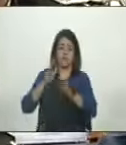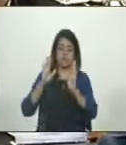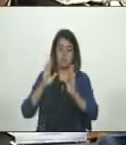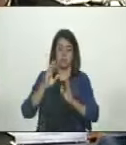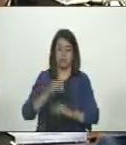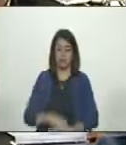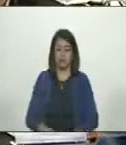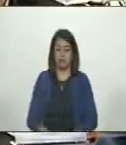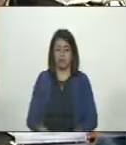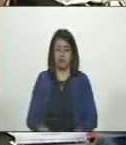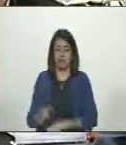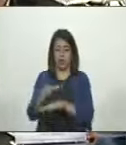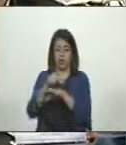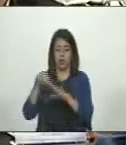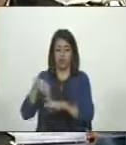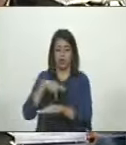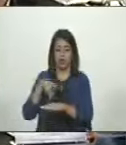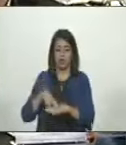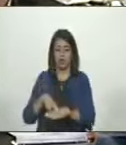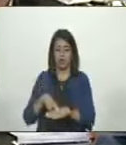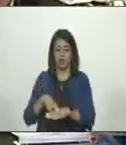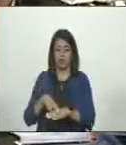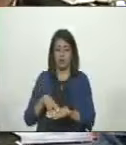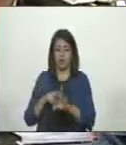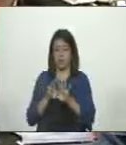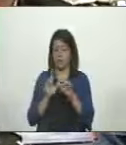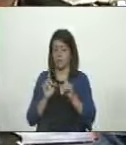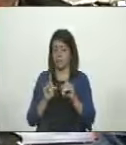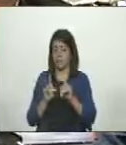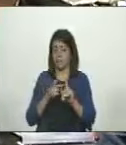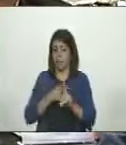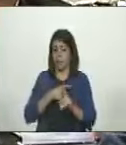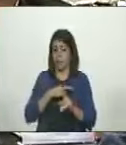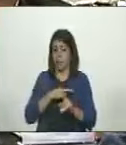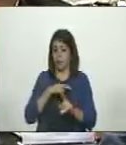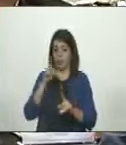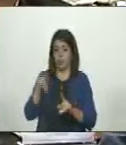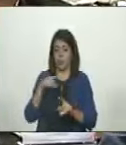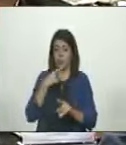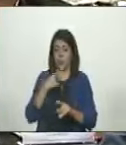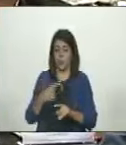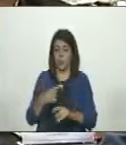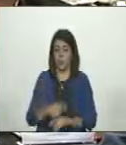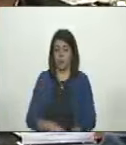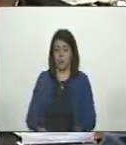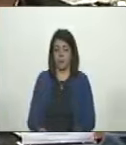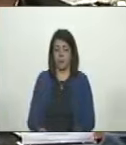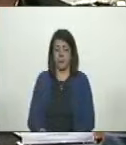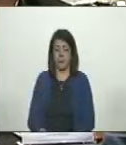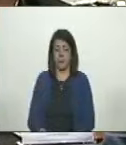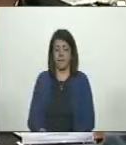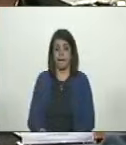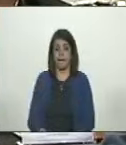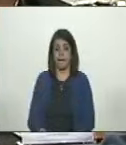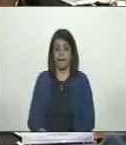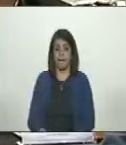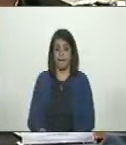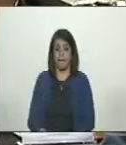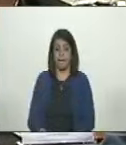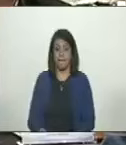del gobierno nacional, eso es absolutamente falso. Incluso le puedo decir lo siguiente. De